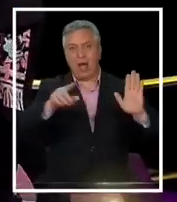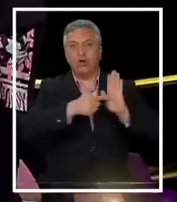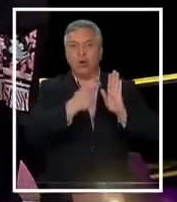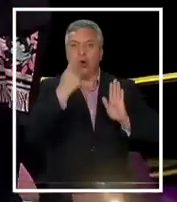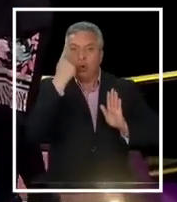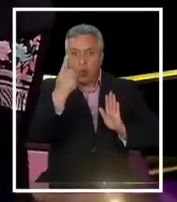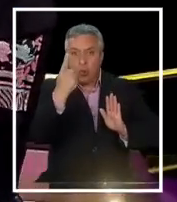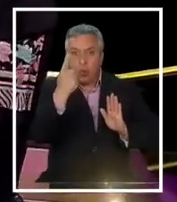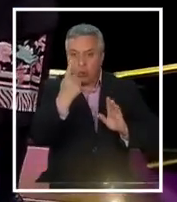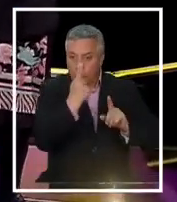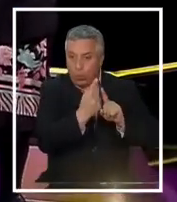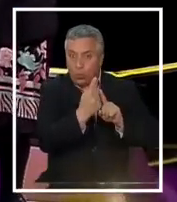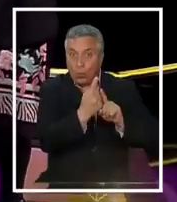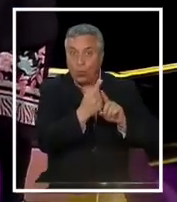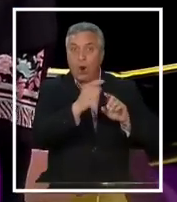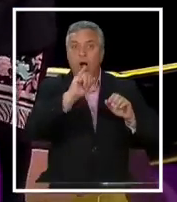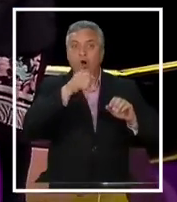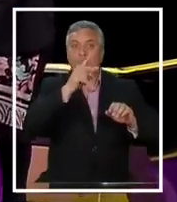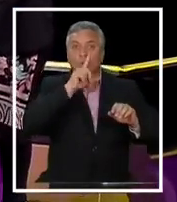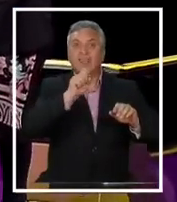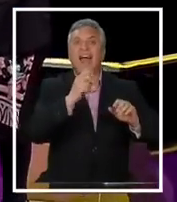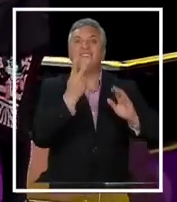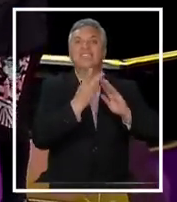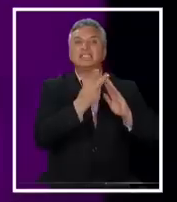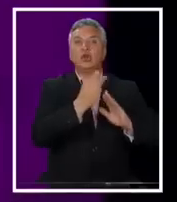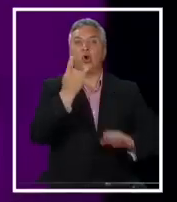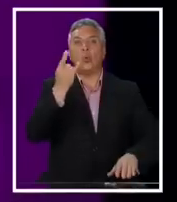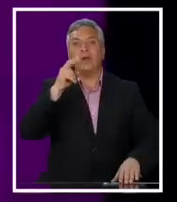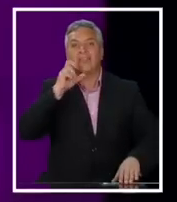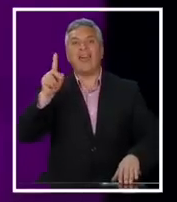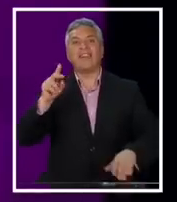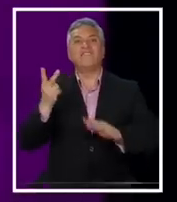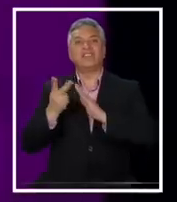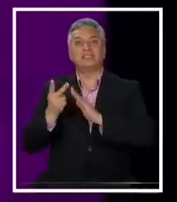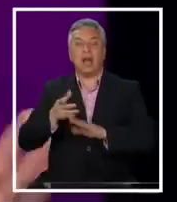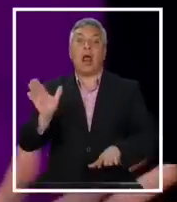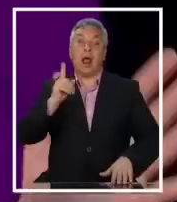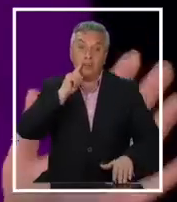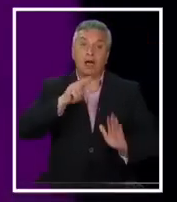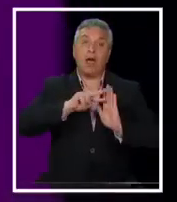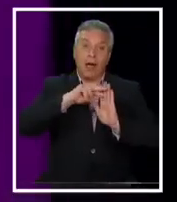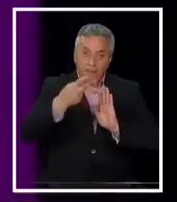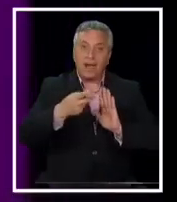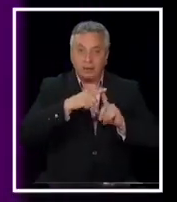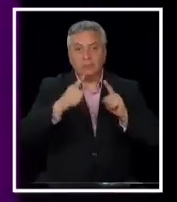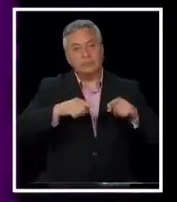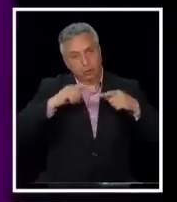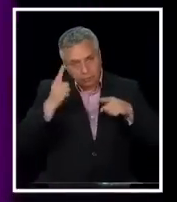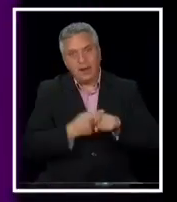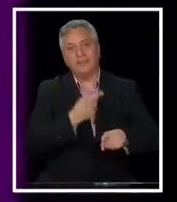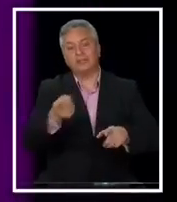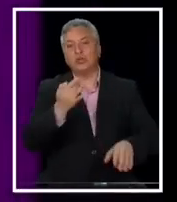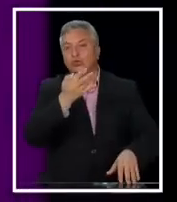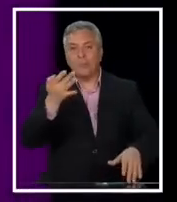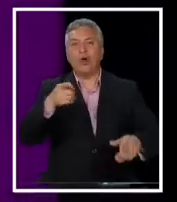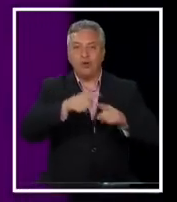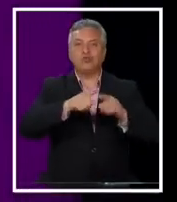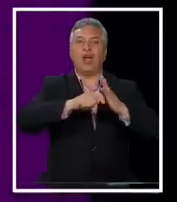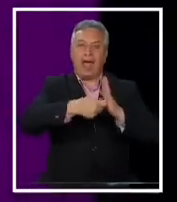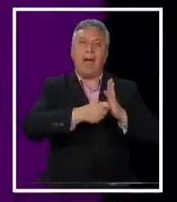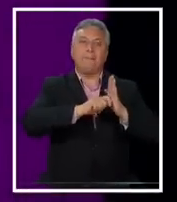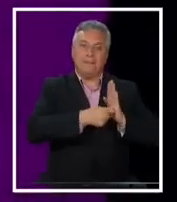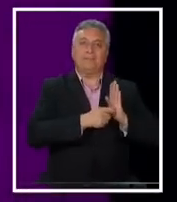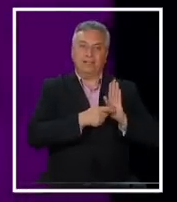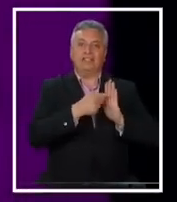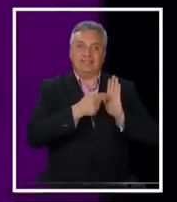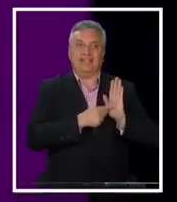junta de vecinos por unidad vecinal. Y eso es así. Si lo vamos a tener que cambiar después, bueno, nuevamente entramos con el tema de los quórums, los candados que tiene este